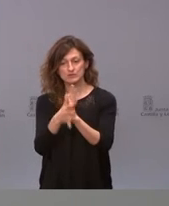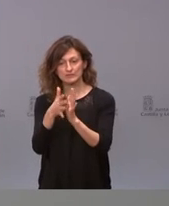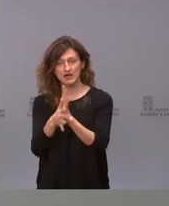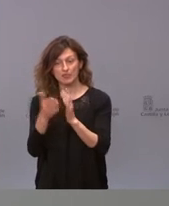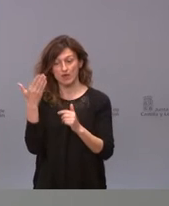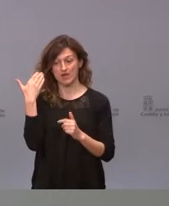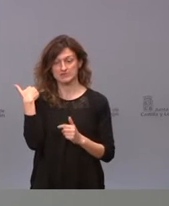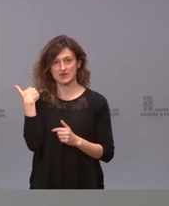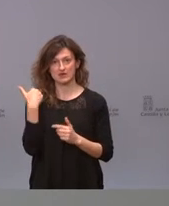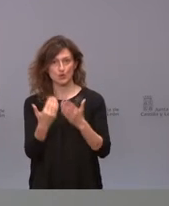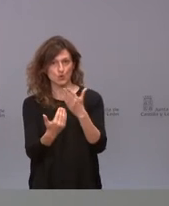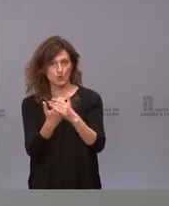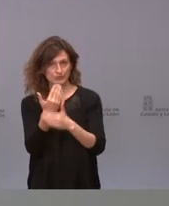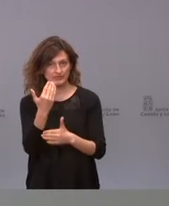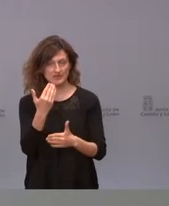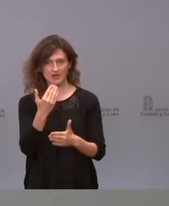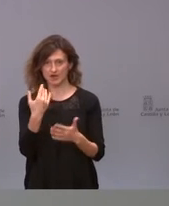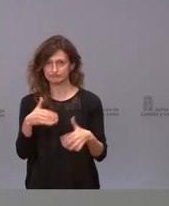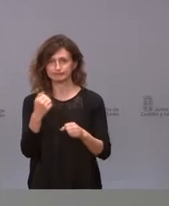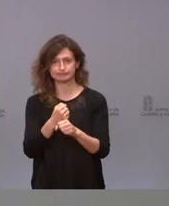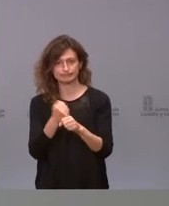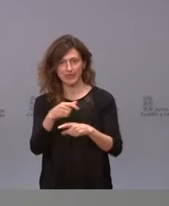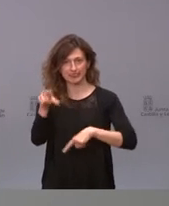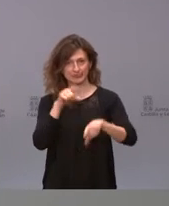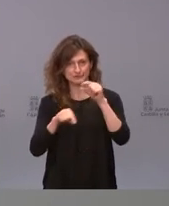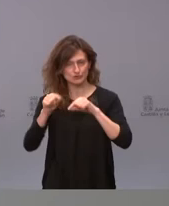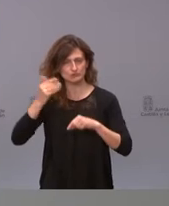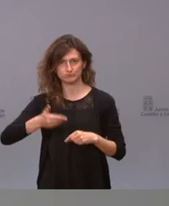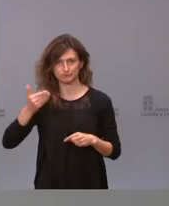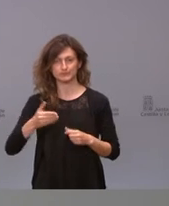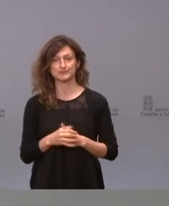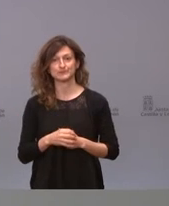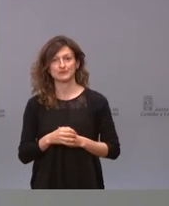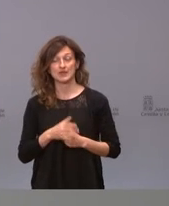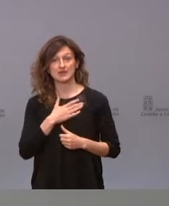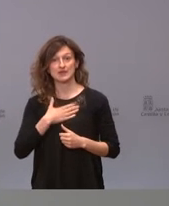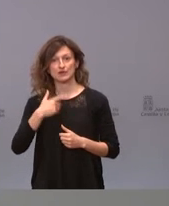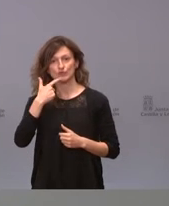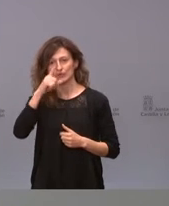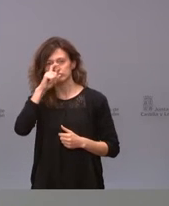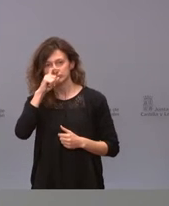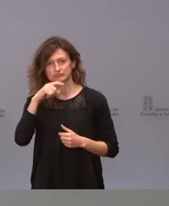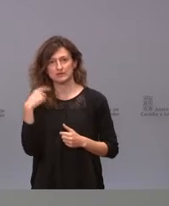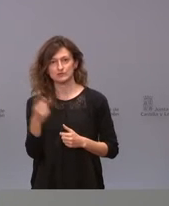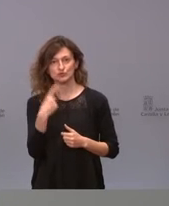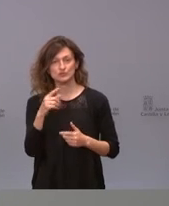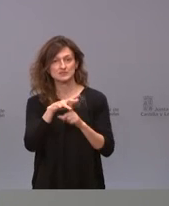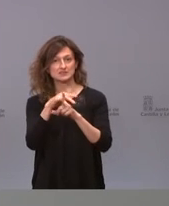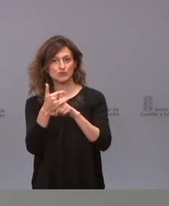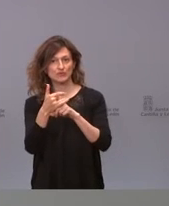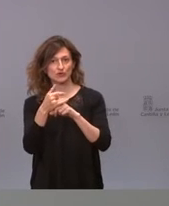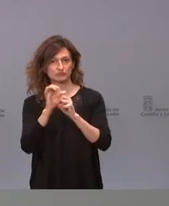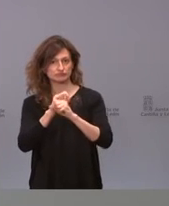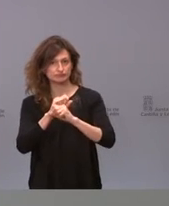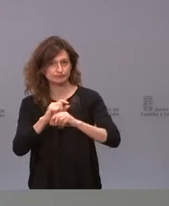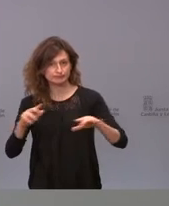día de ayer, que fue un día muy intenso de toma de decisiones importantes, quiero recordar un poco la situación epidemiológica